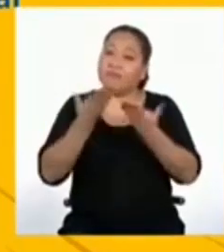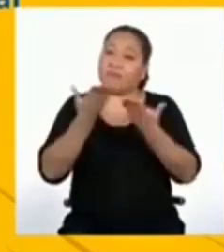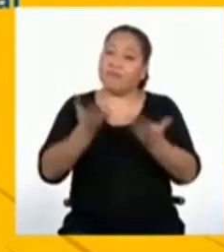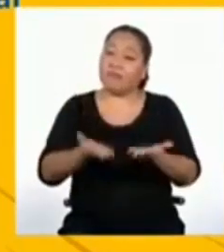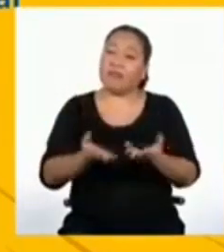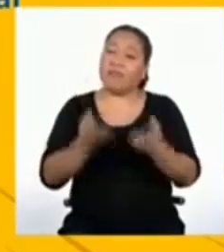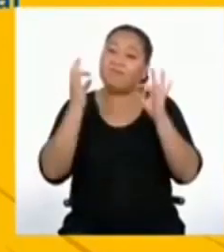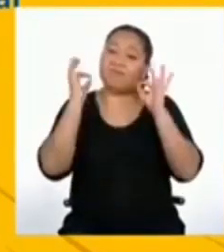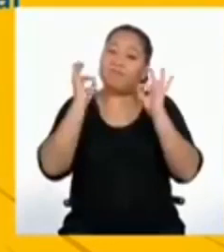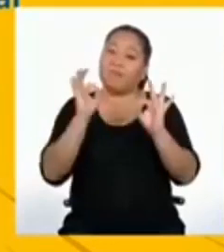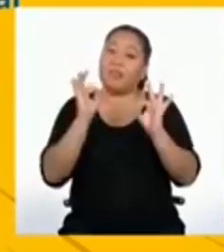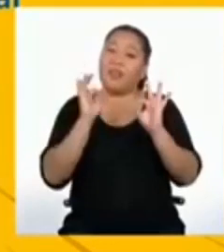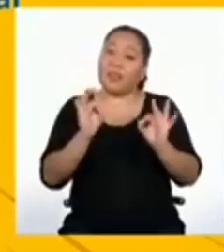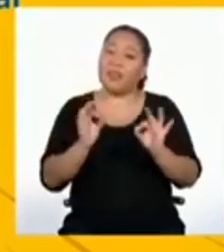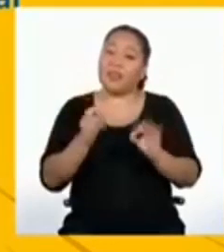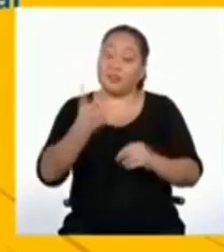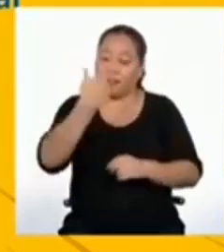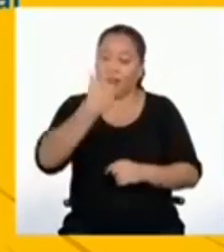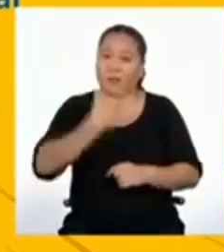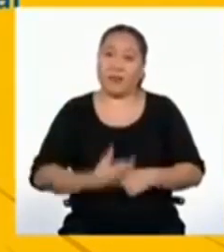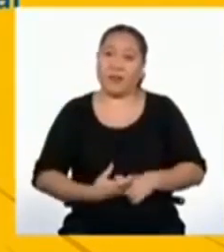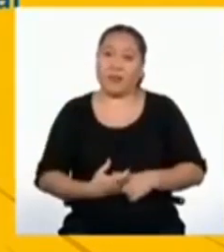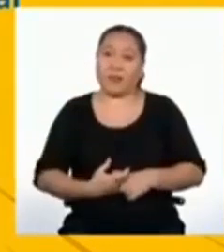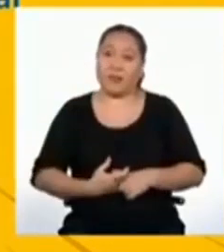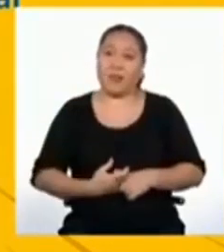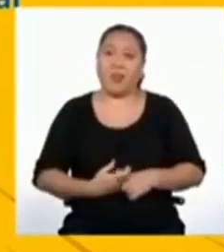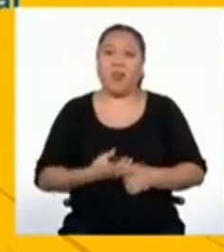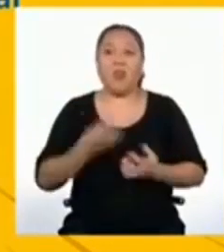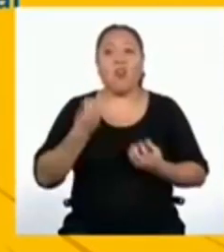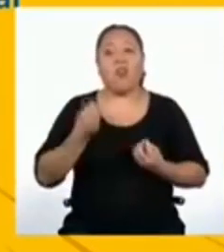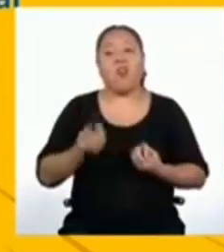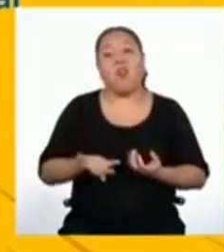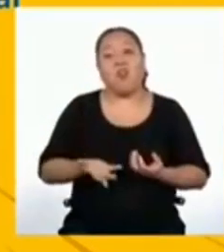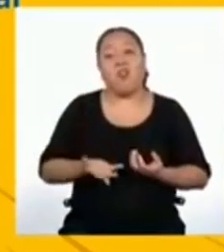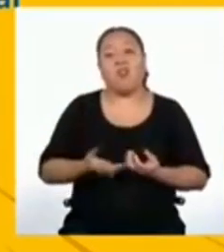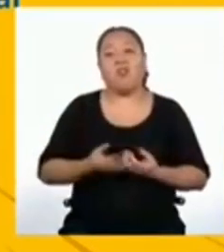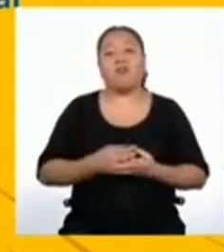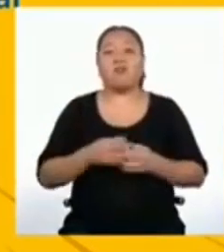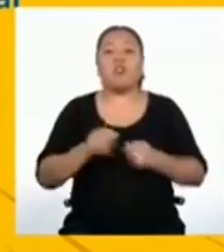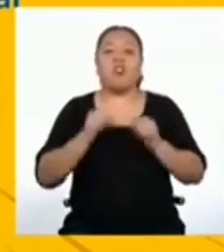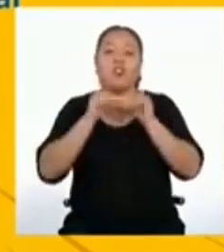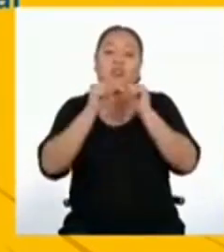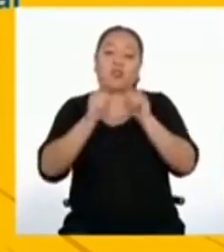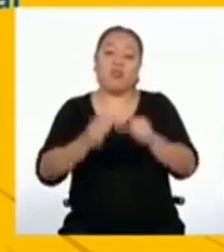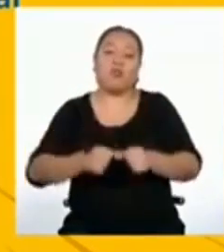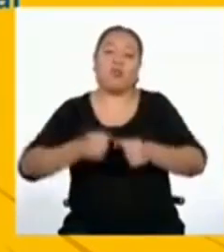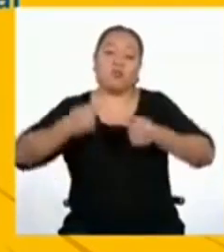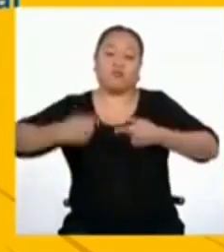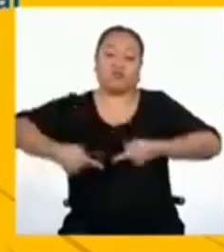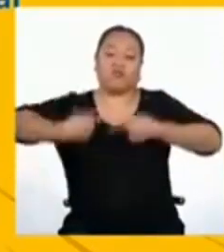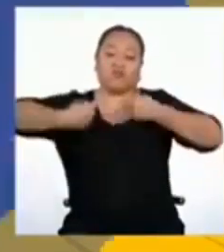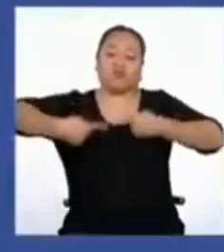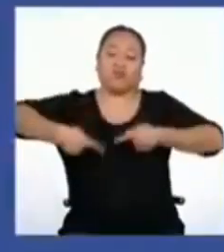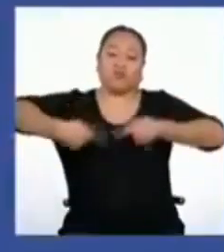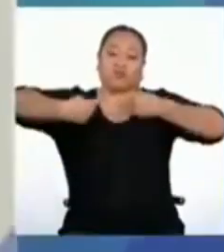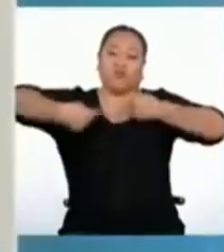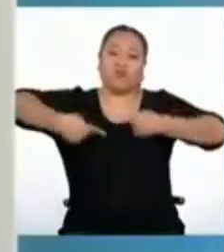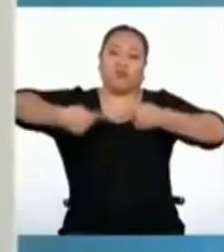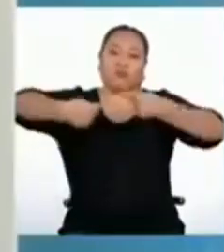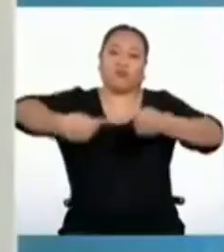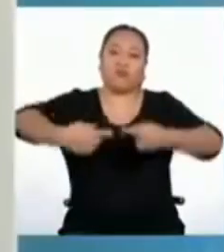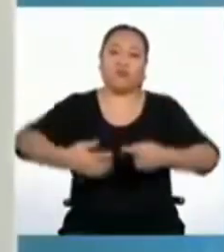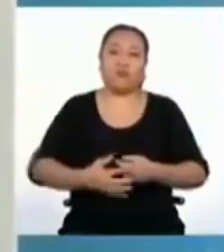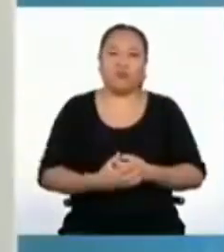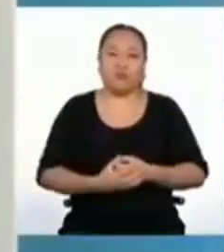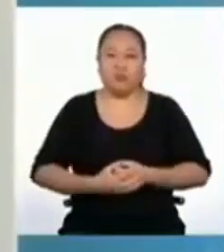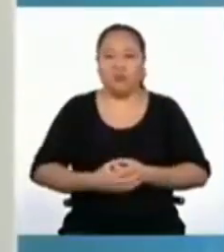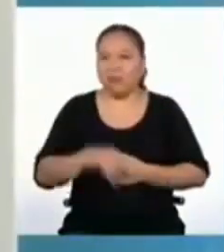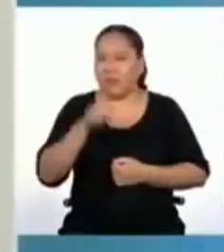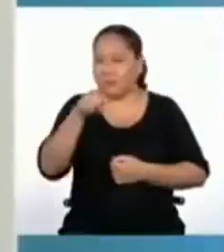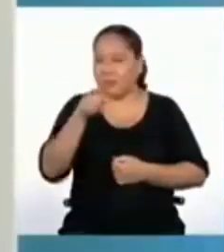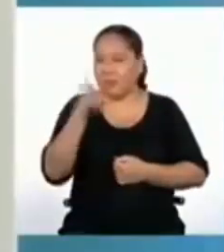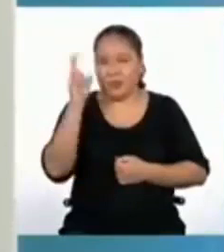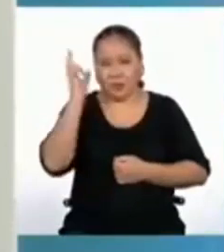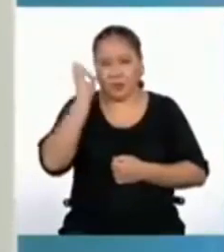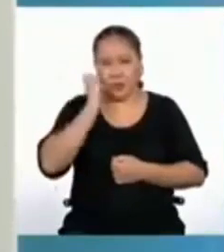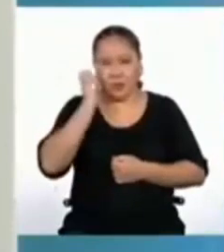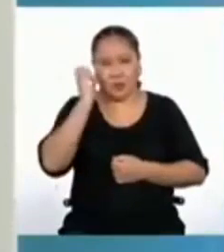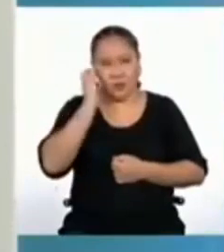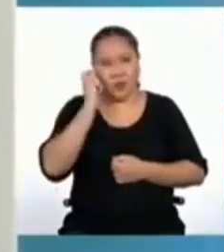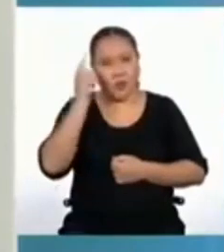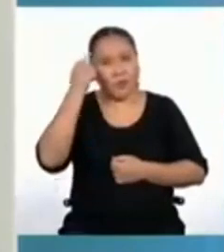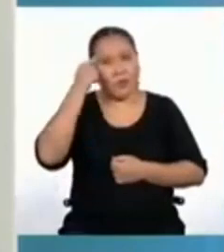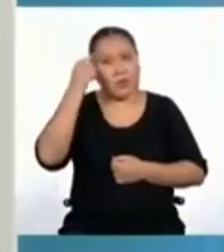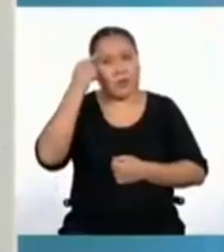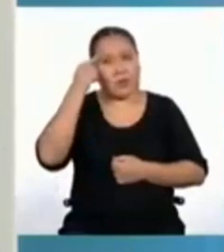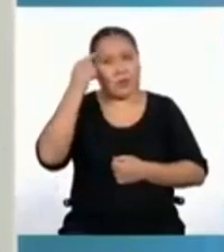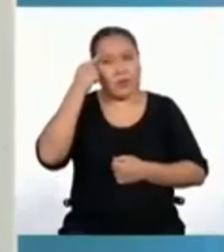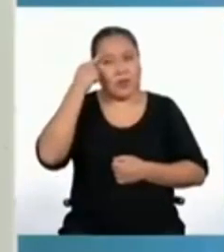riesgos para nosotros o mantenernos dentro de un determinado conflicto. ¿Has escuchado de los